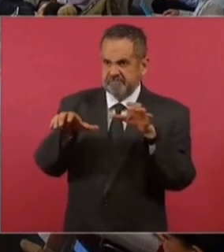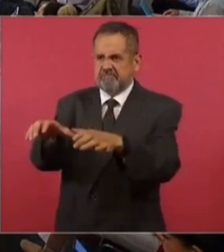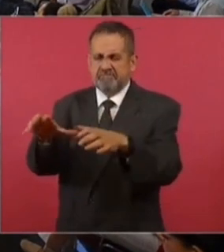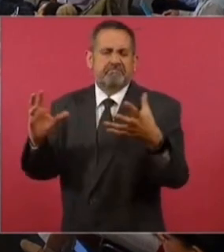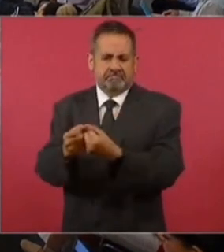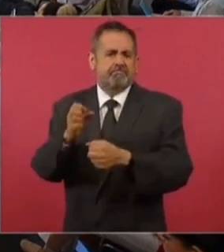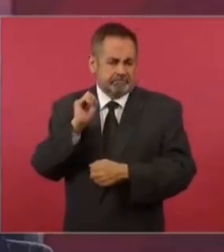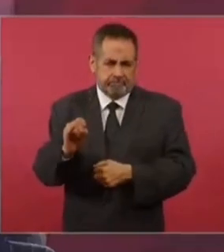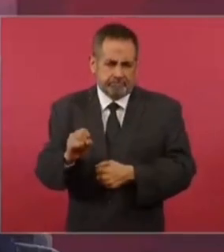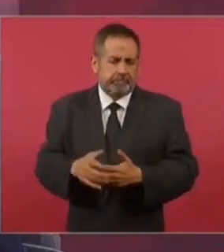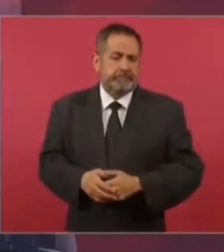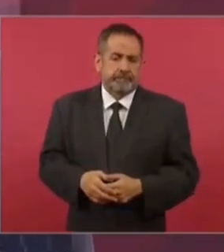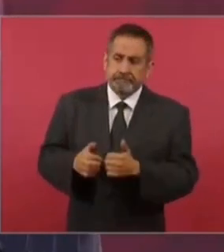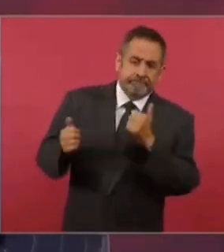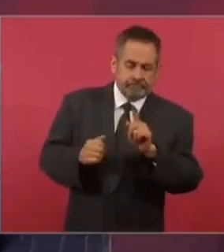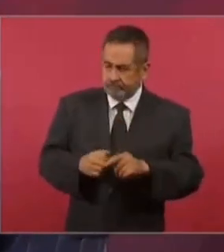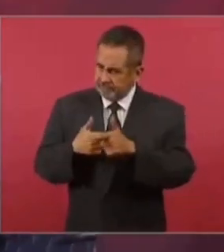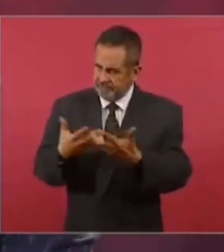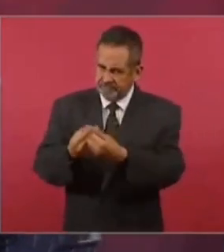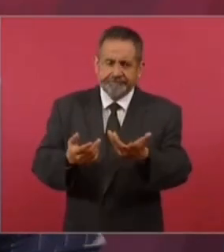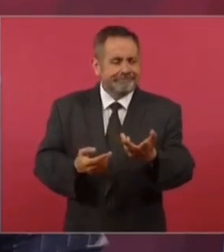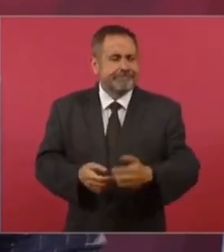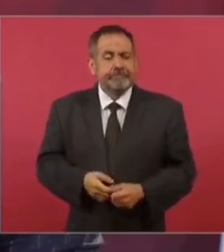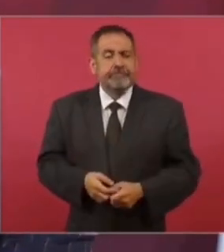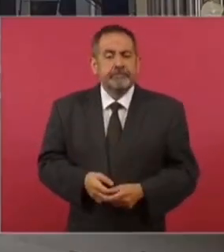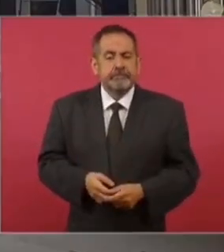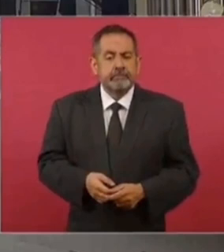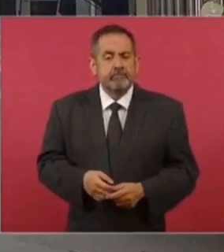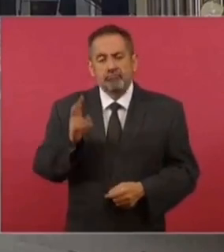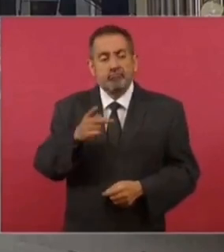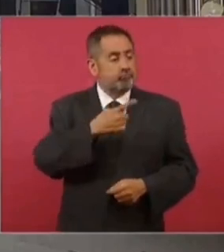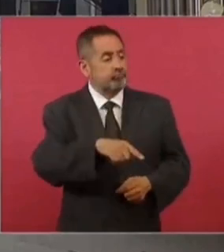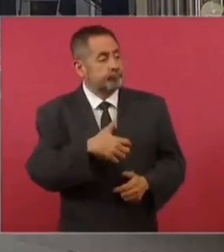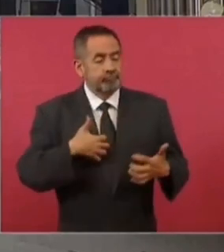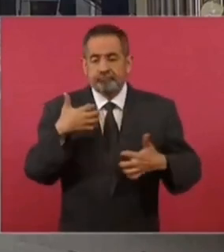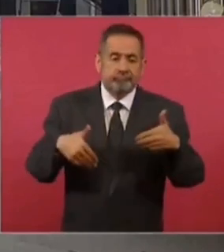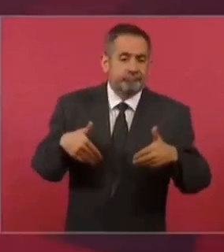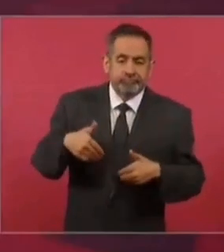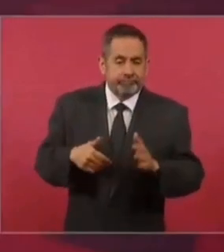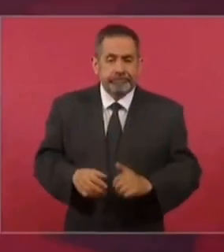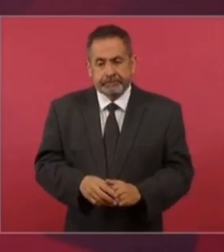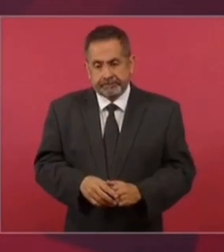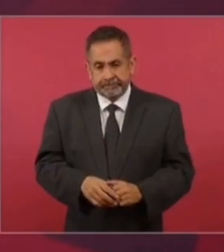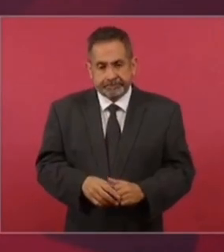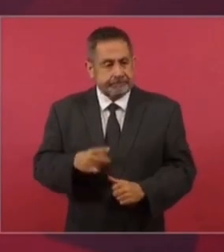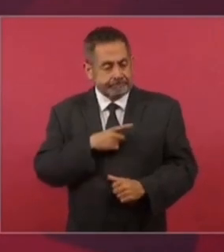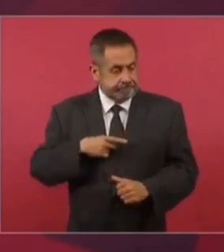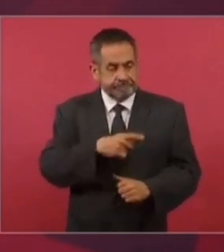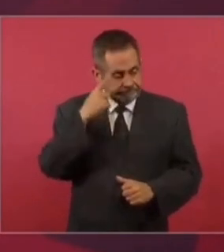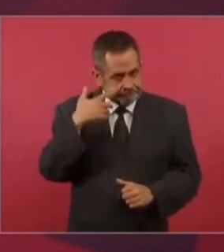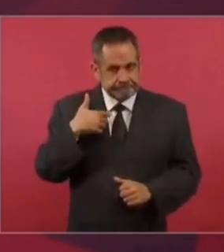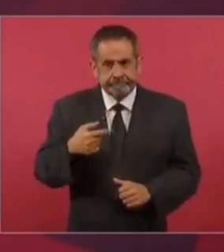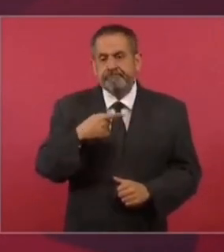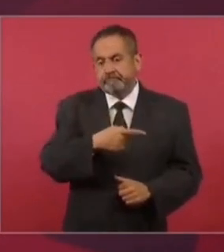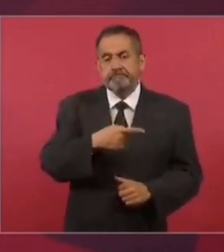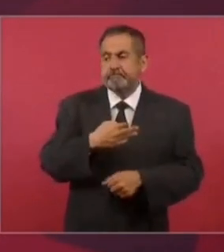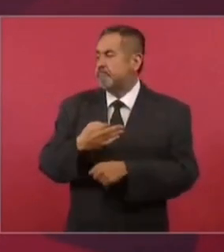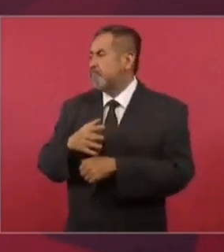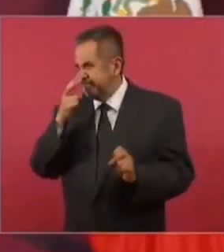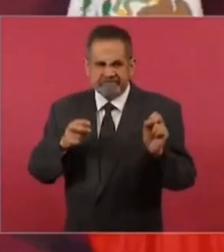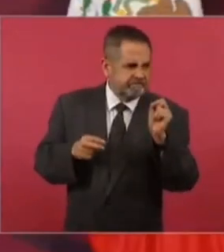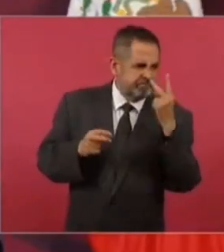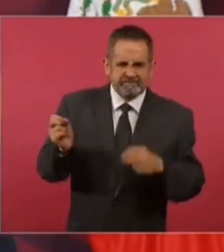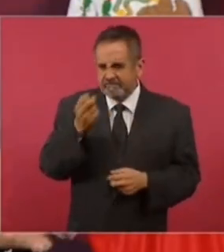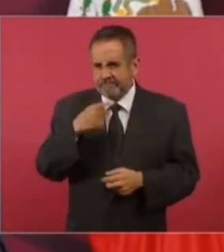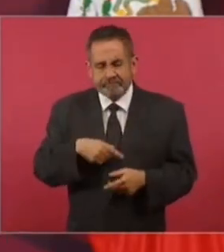Eso es todo. Entonces, están muy molestos, pero tienen que entender de que estamos viviendo una etapa